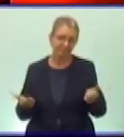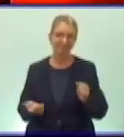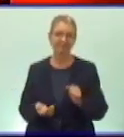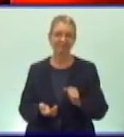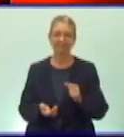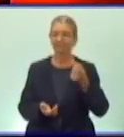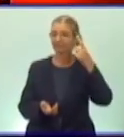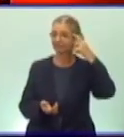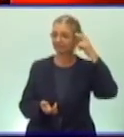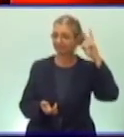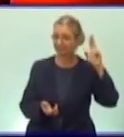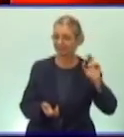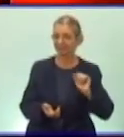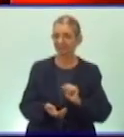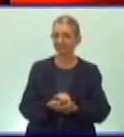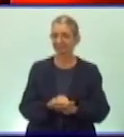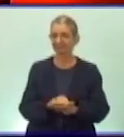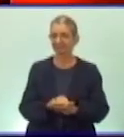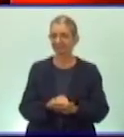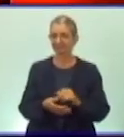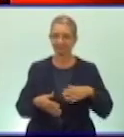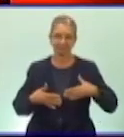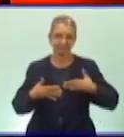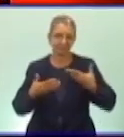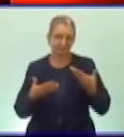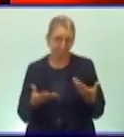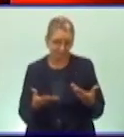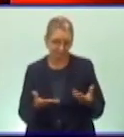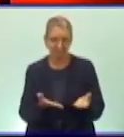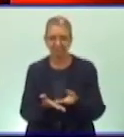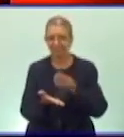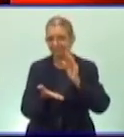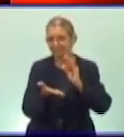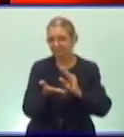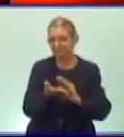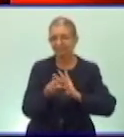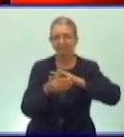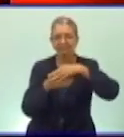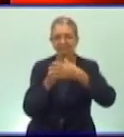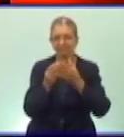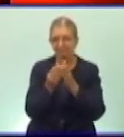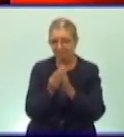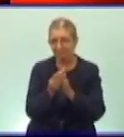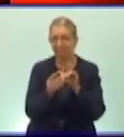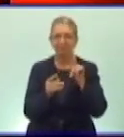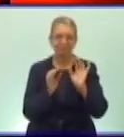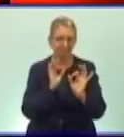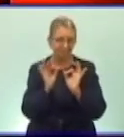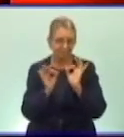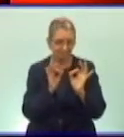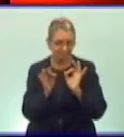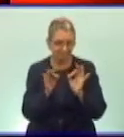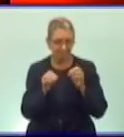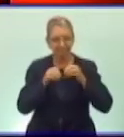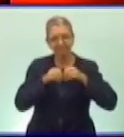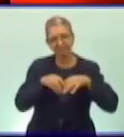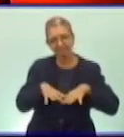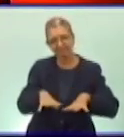recuerda entregar tus libros forrados eres protector o protectora de la naturaleza